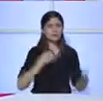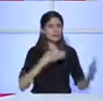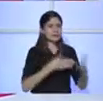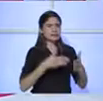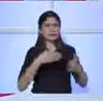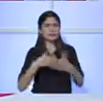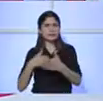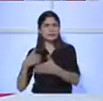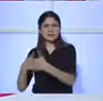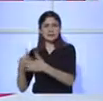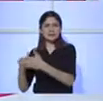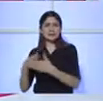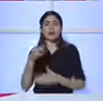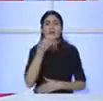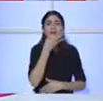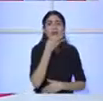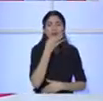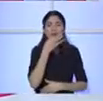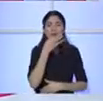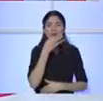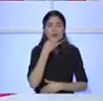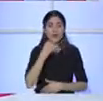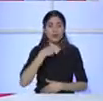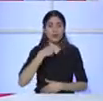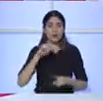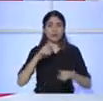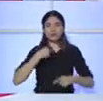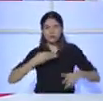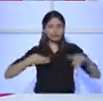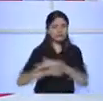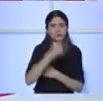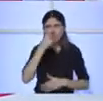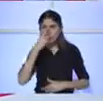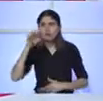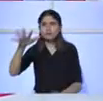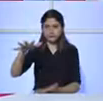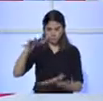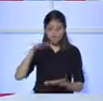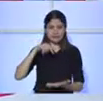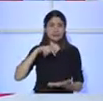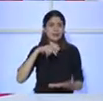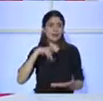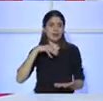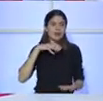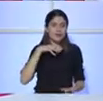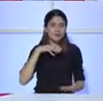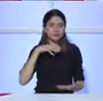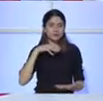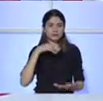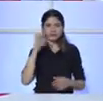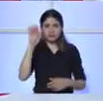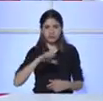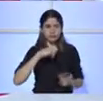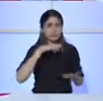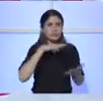los bienes comisados a nombre del Estado paraguayo. Entonces, ¿qué es lo que hicimos? Nos reunimos entre todas las instituciones necesarias,